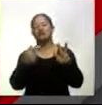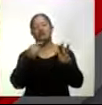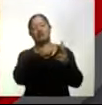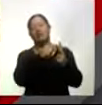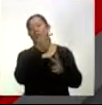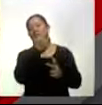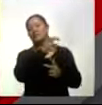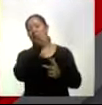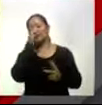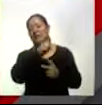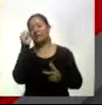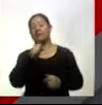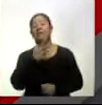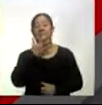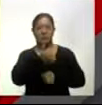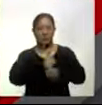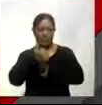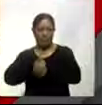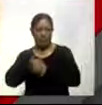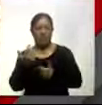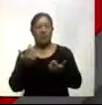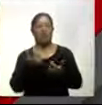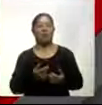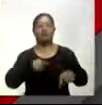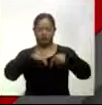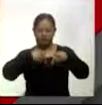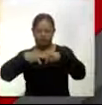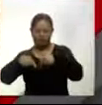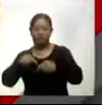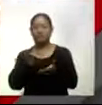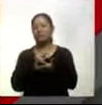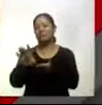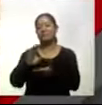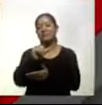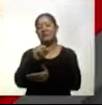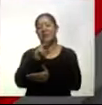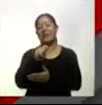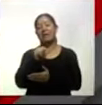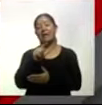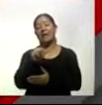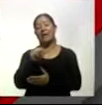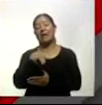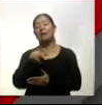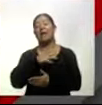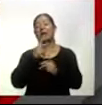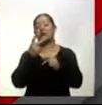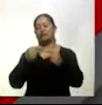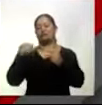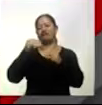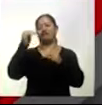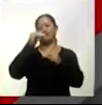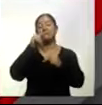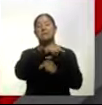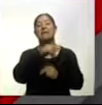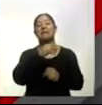ha ganado sus cinco partidos disputados desplazando a los catalanes que tenían dos puntos de ventaja. Setién el entrenador del